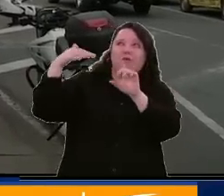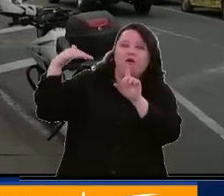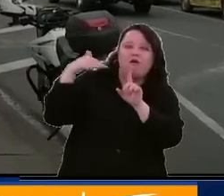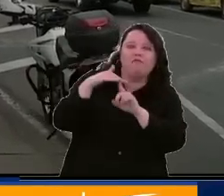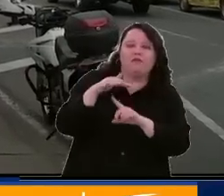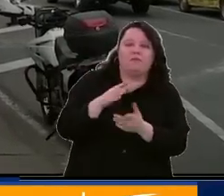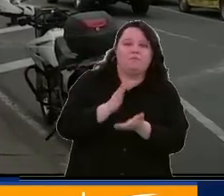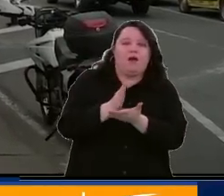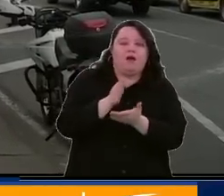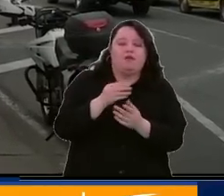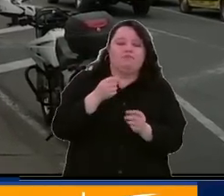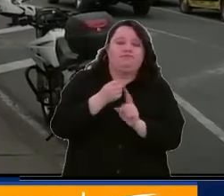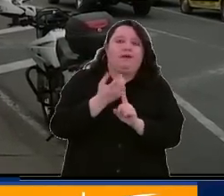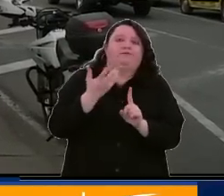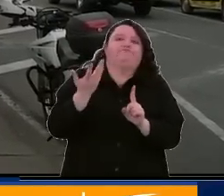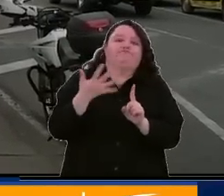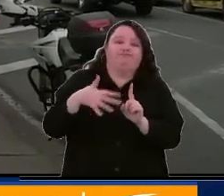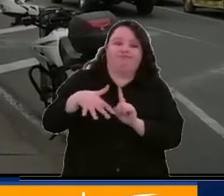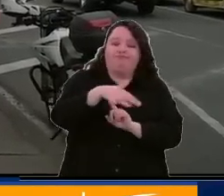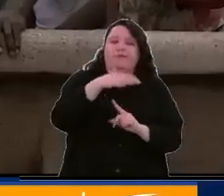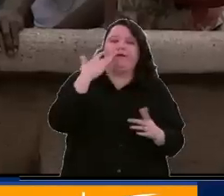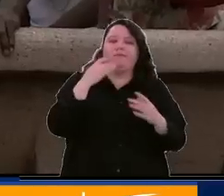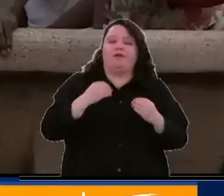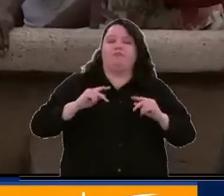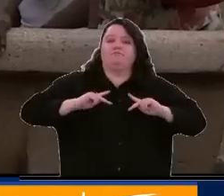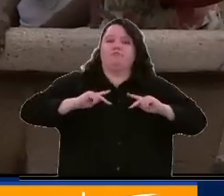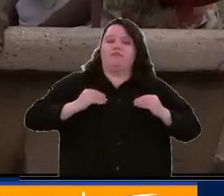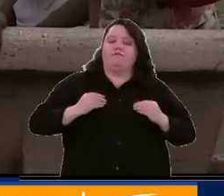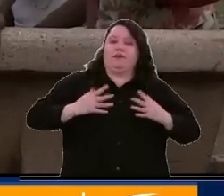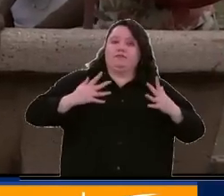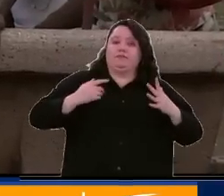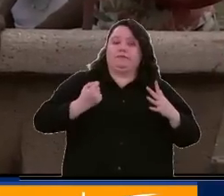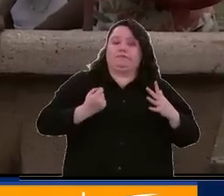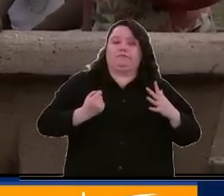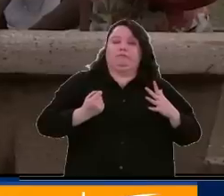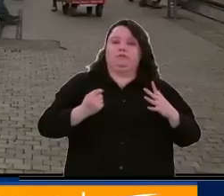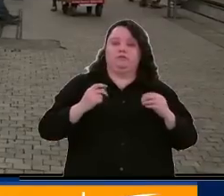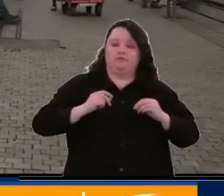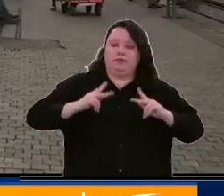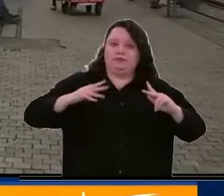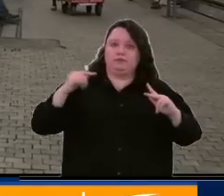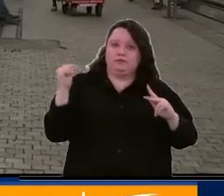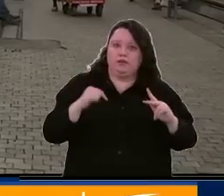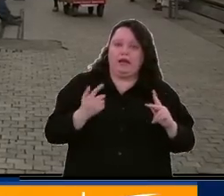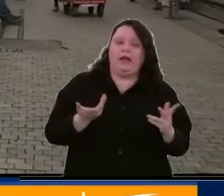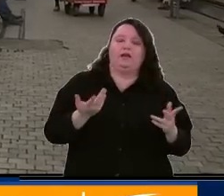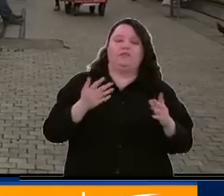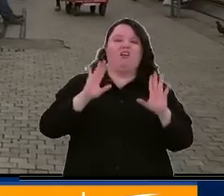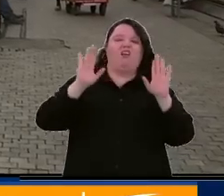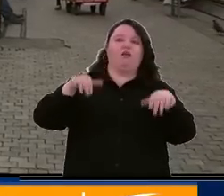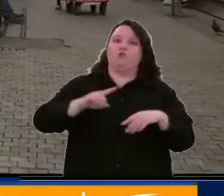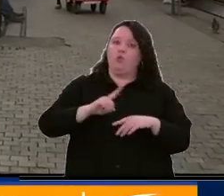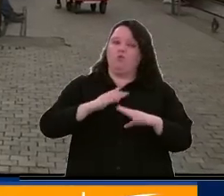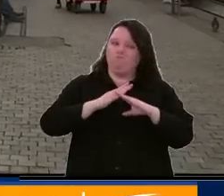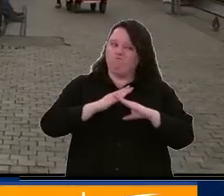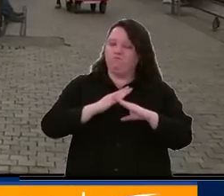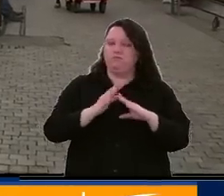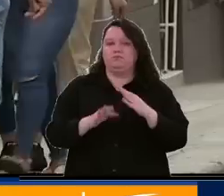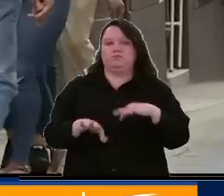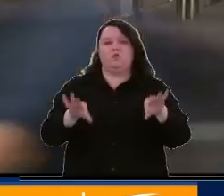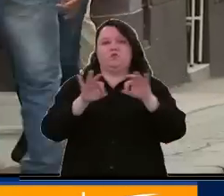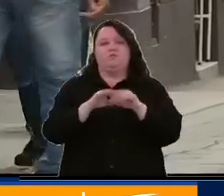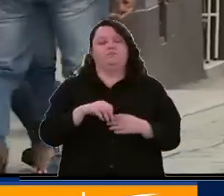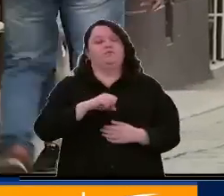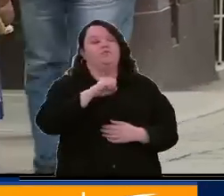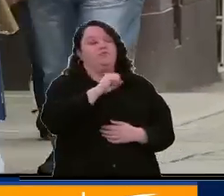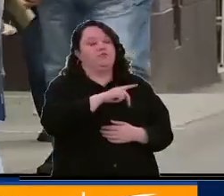generar impactos para infecciones respiratorias agudas y eso es importante, no bajar la guardia. No bajar la guardia, es Juan